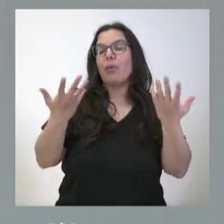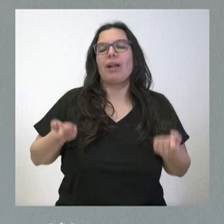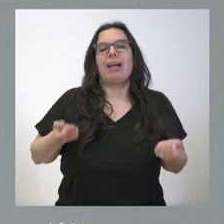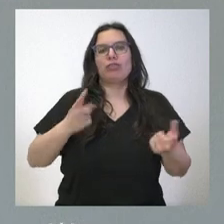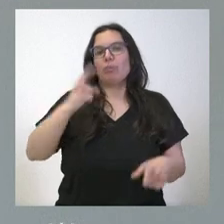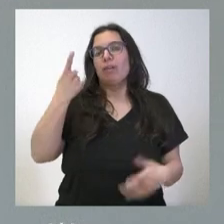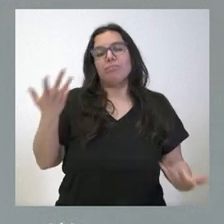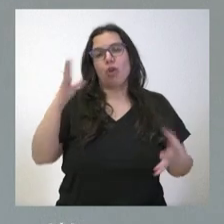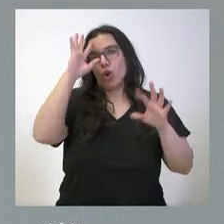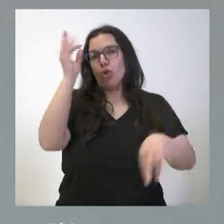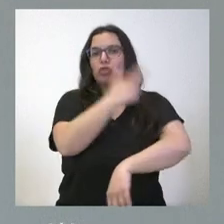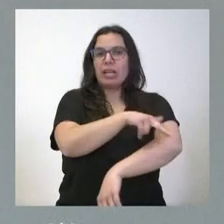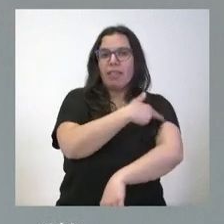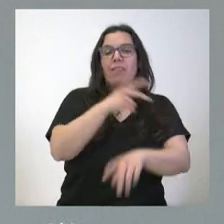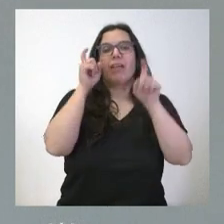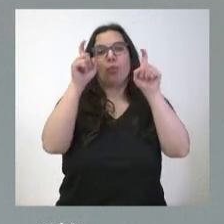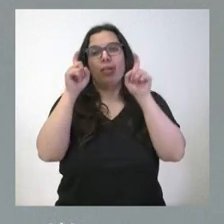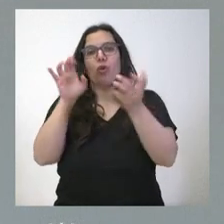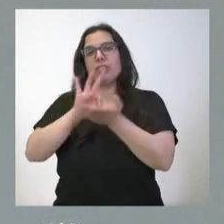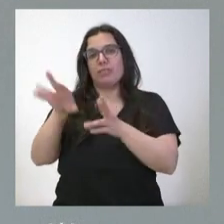ser en sanidad en educación y en servicios sociales